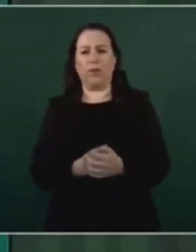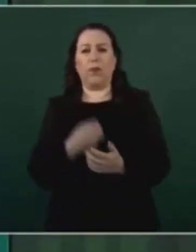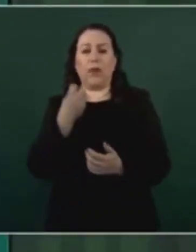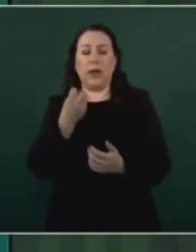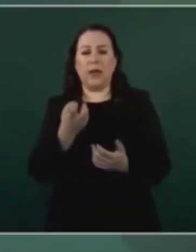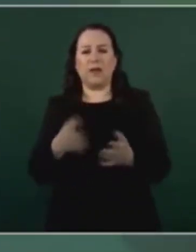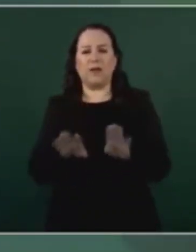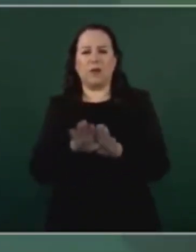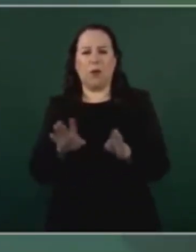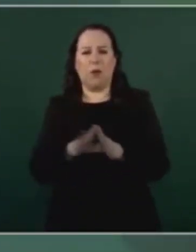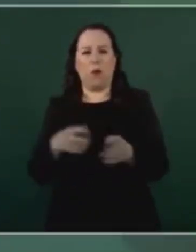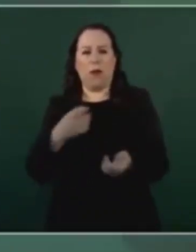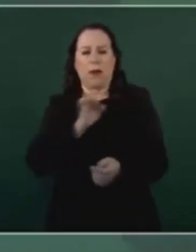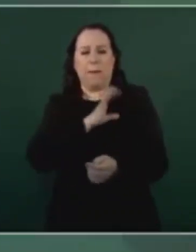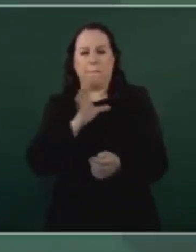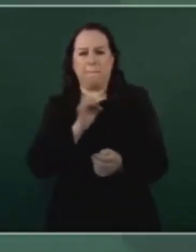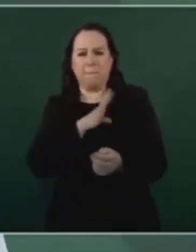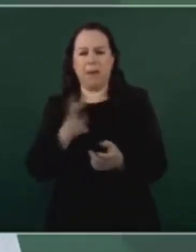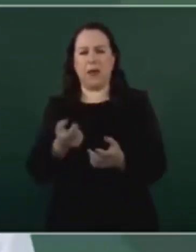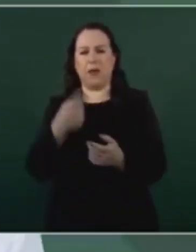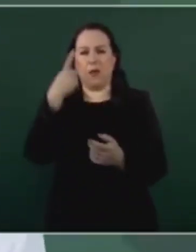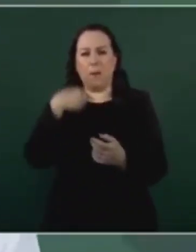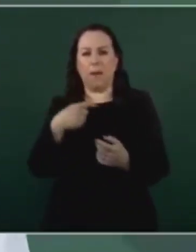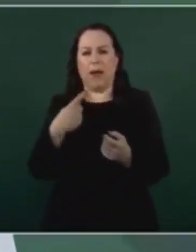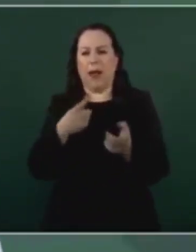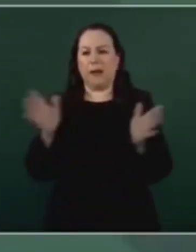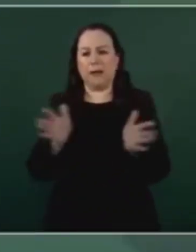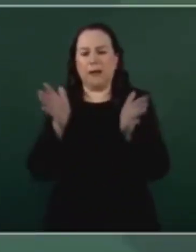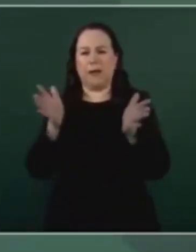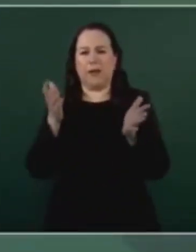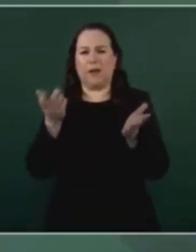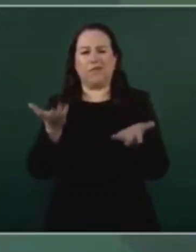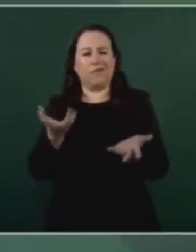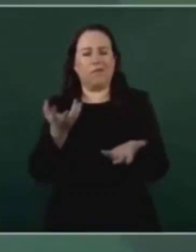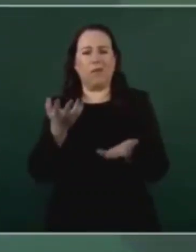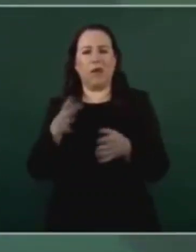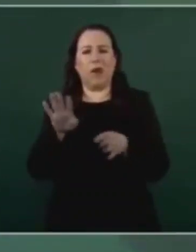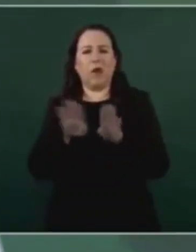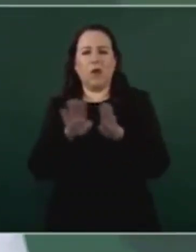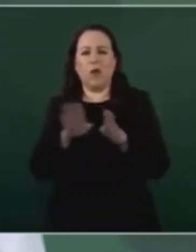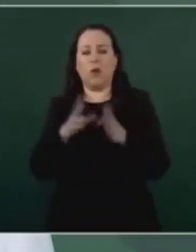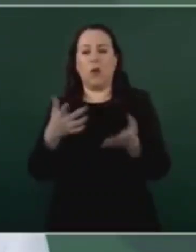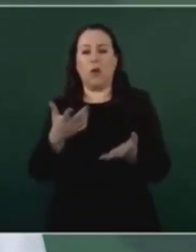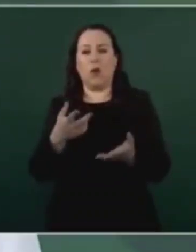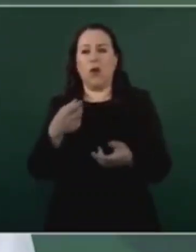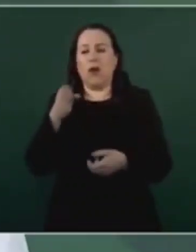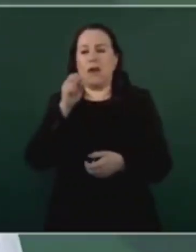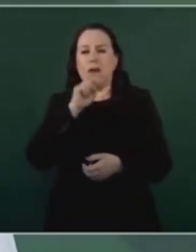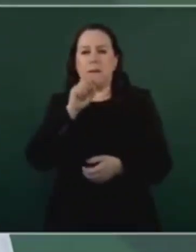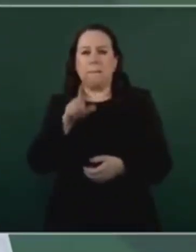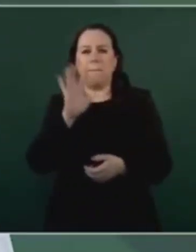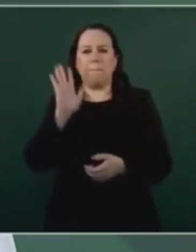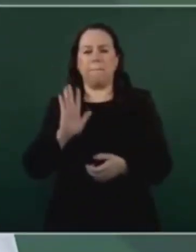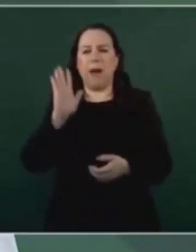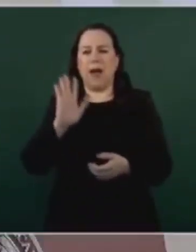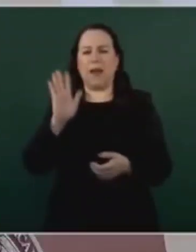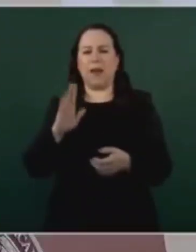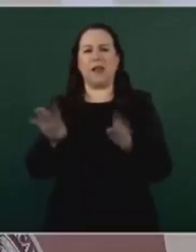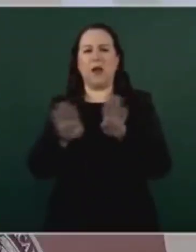explotación del miedo, donde incluso ha vuelto el fantoche